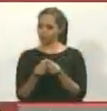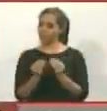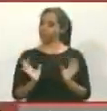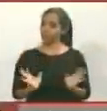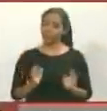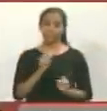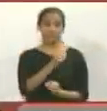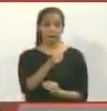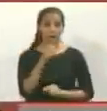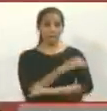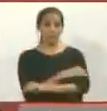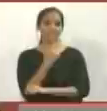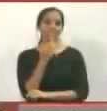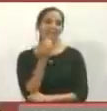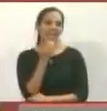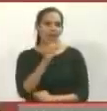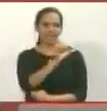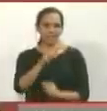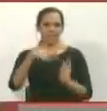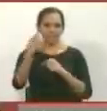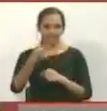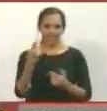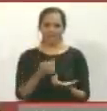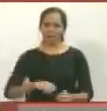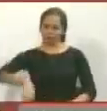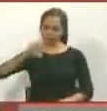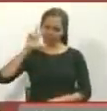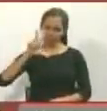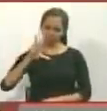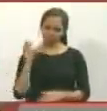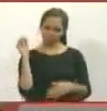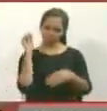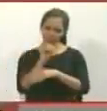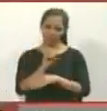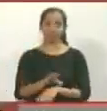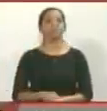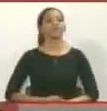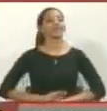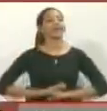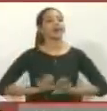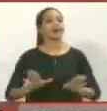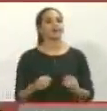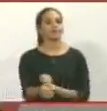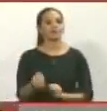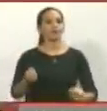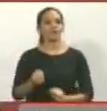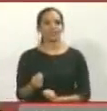los escuálidos dicen algo, la semana que viene le voy a meter tercero por el buche. Trae tres, ponchao.